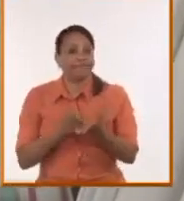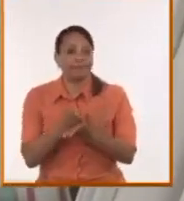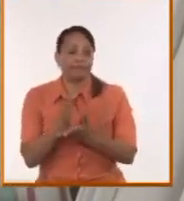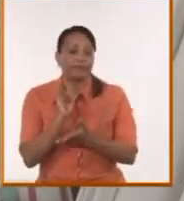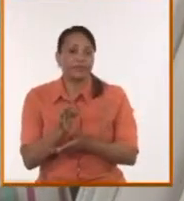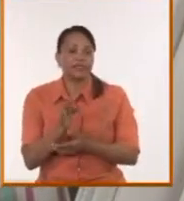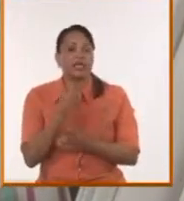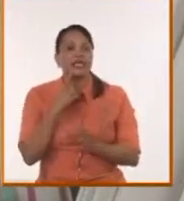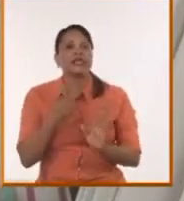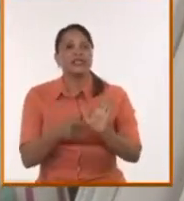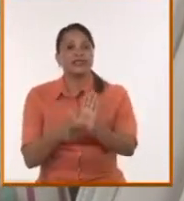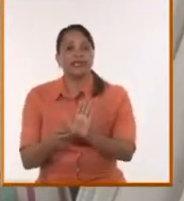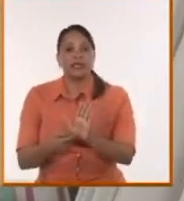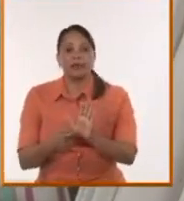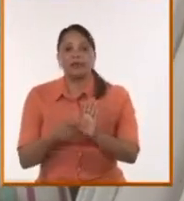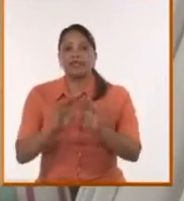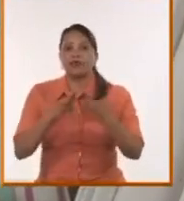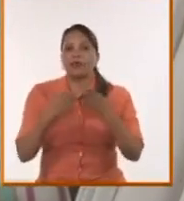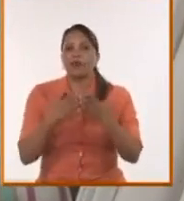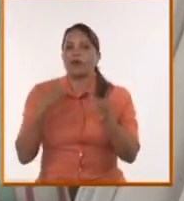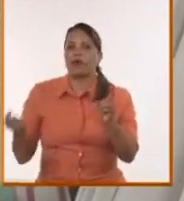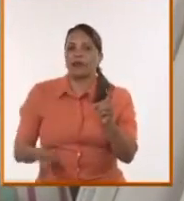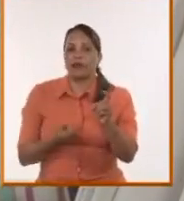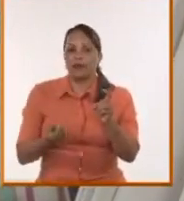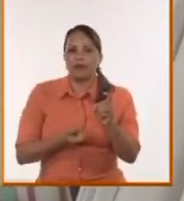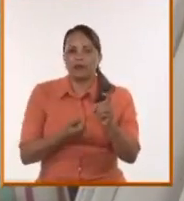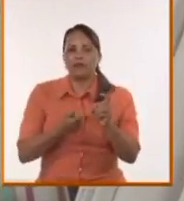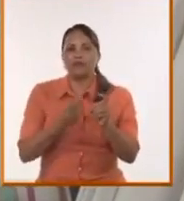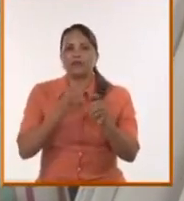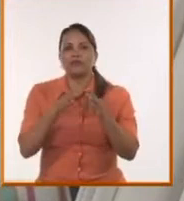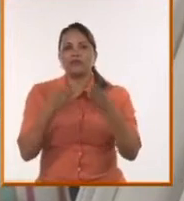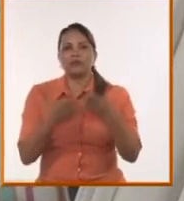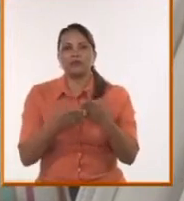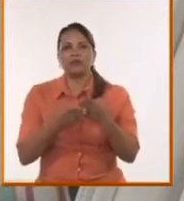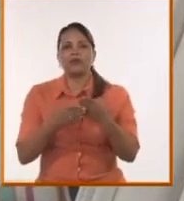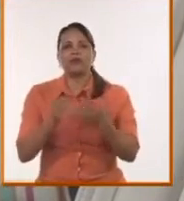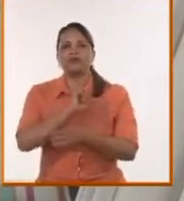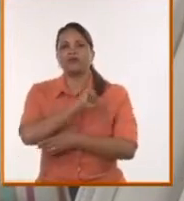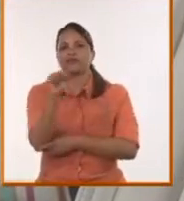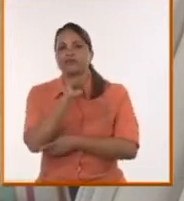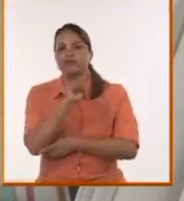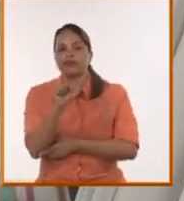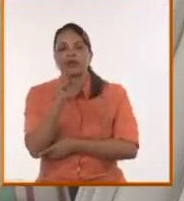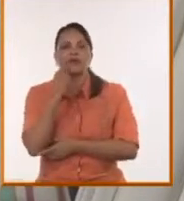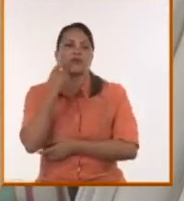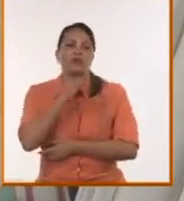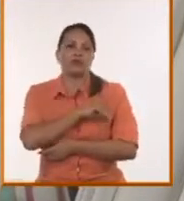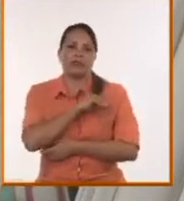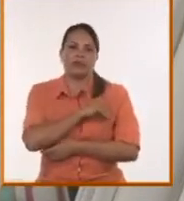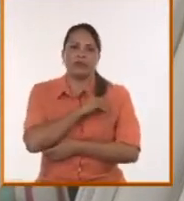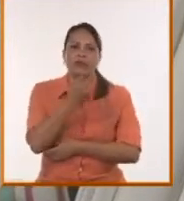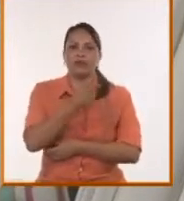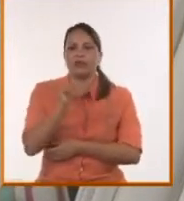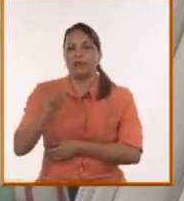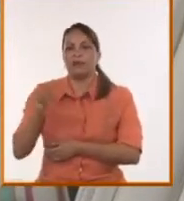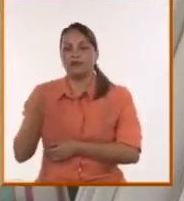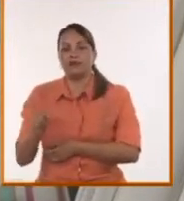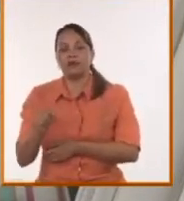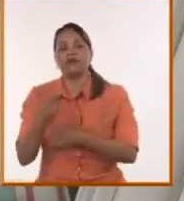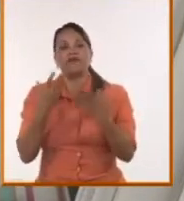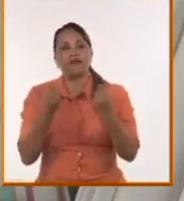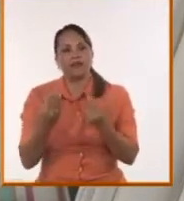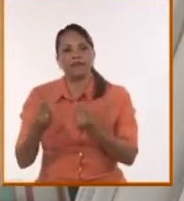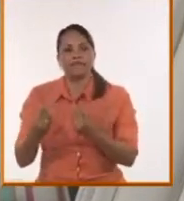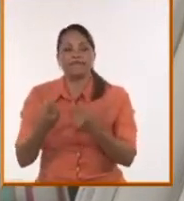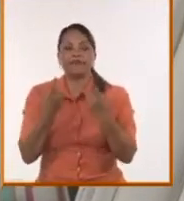evidentemente en esa lógica de conquistar las narrativas, conquistar los sentimientos, todavía hay mucho que